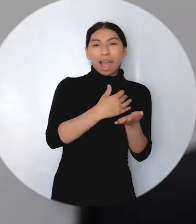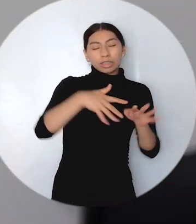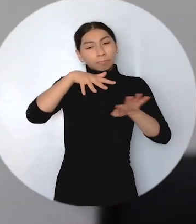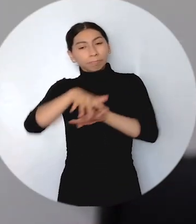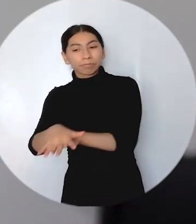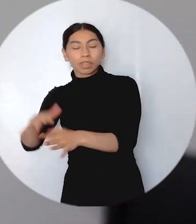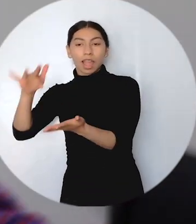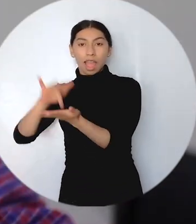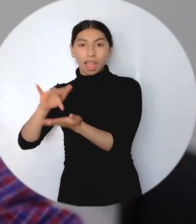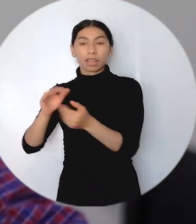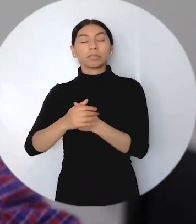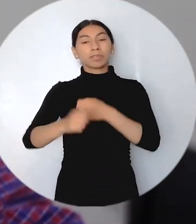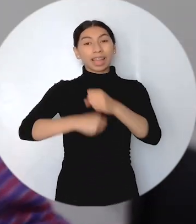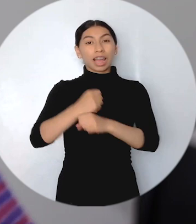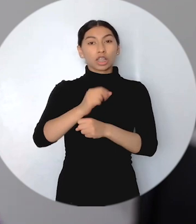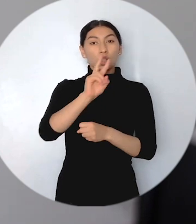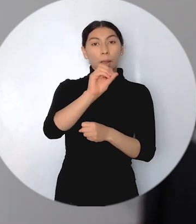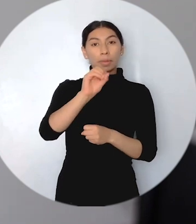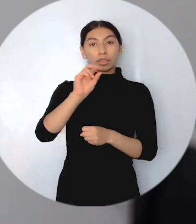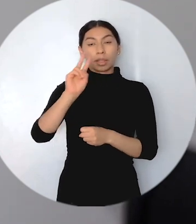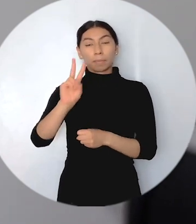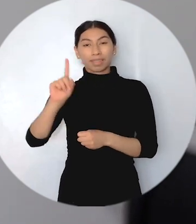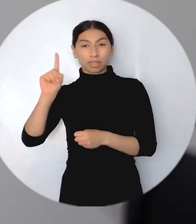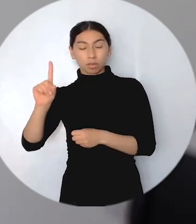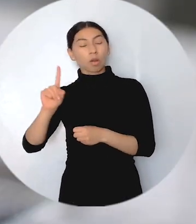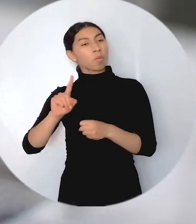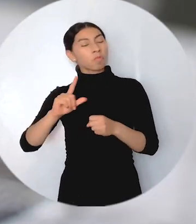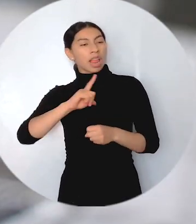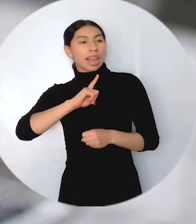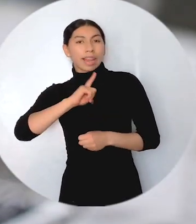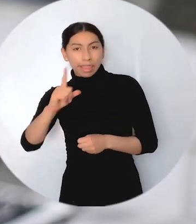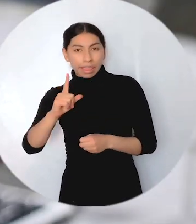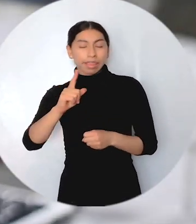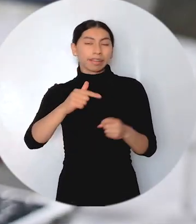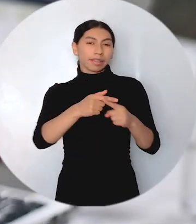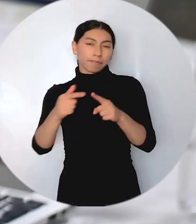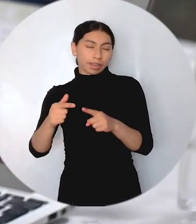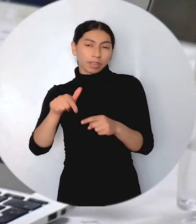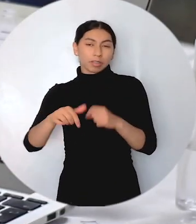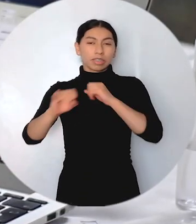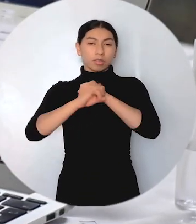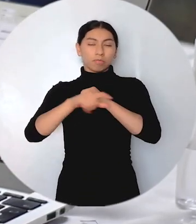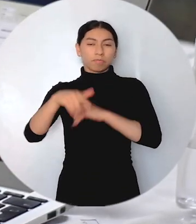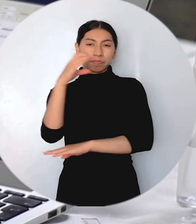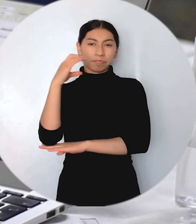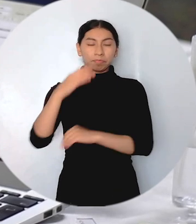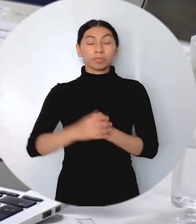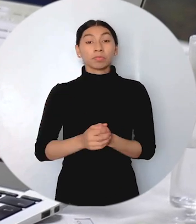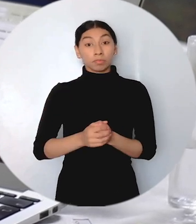Víctimas 2021, con participación de delegados de la Defensoría del Pueblo y la Procuraduría General de la Nación.